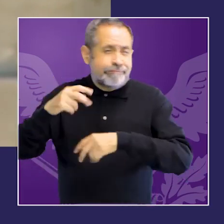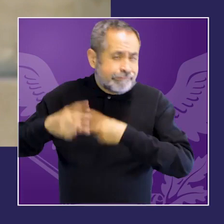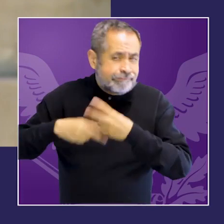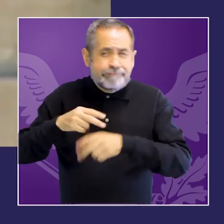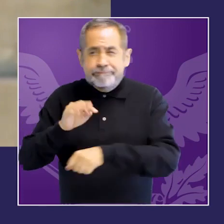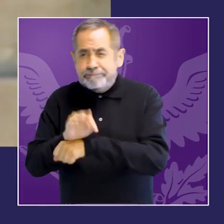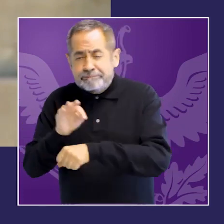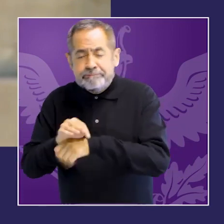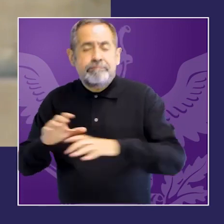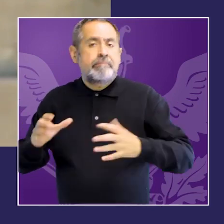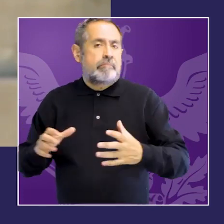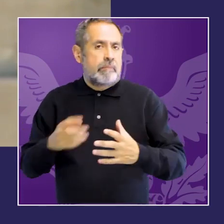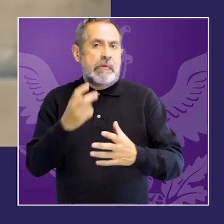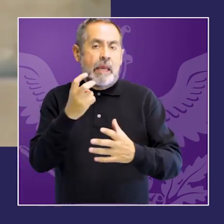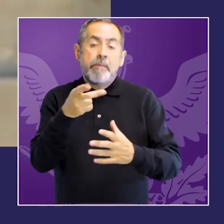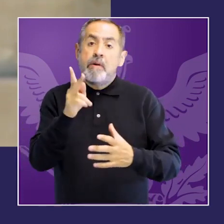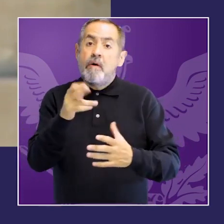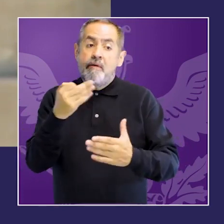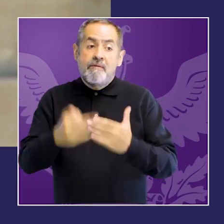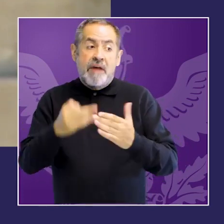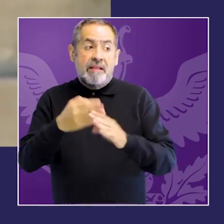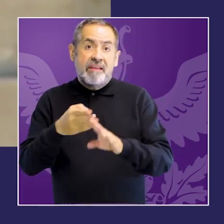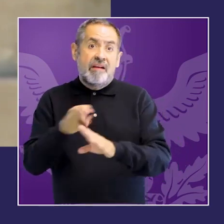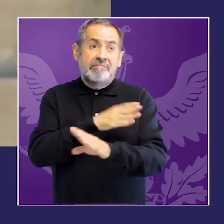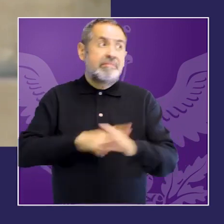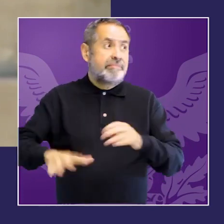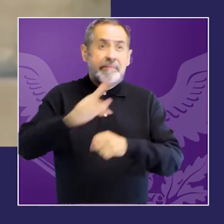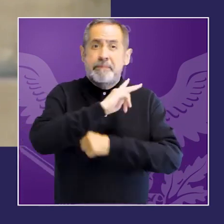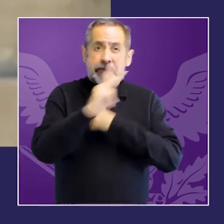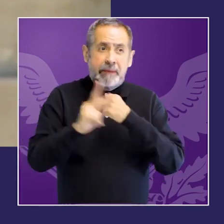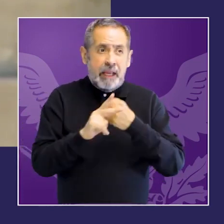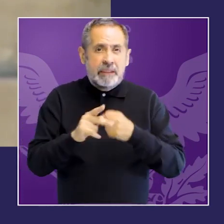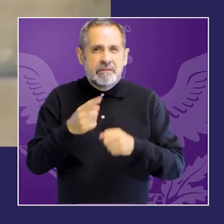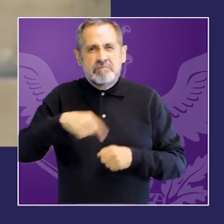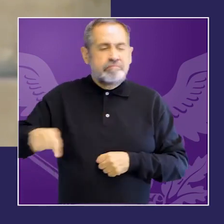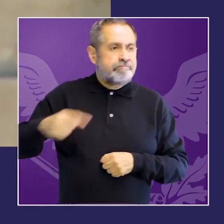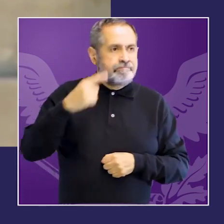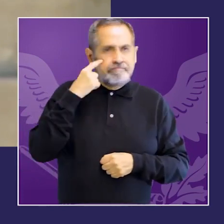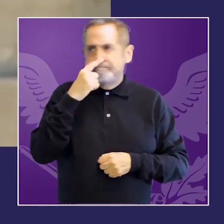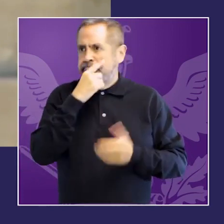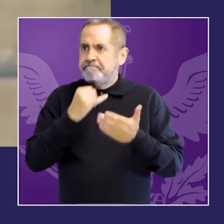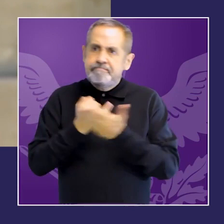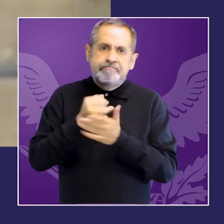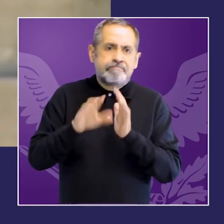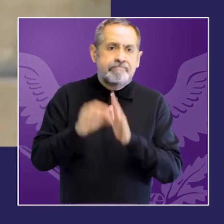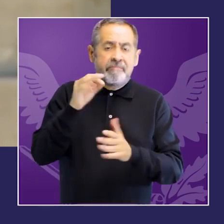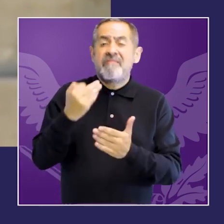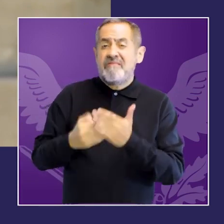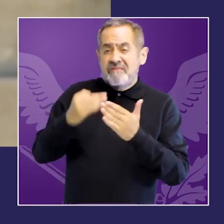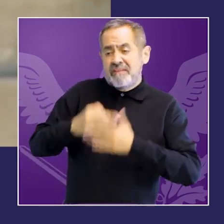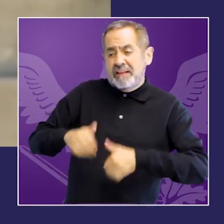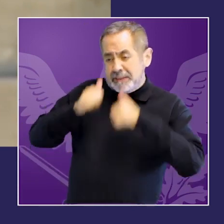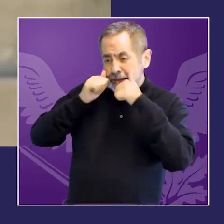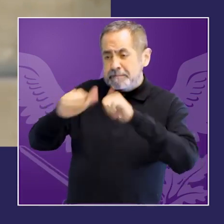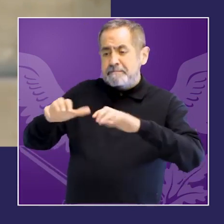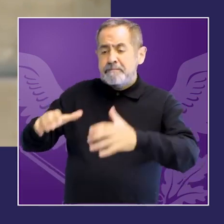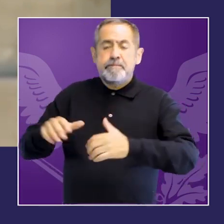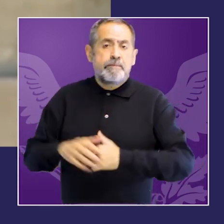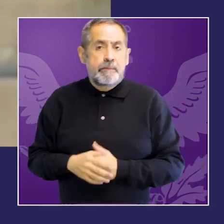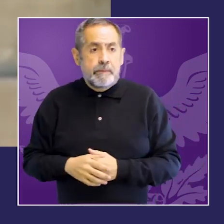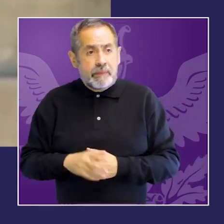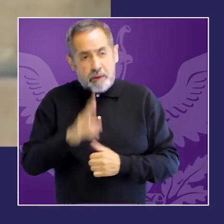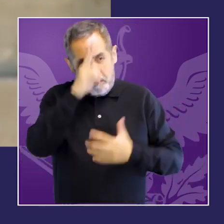las mujeres en toda su diversidad. Mujeres de diferentes edades, de distintas procedencias y niveles socioeconómicos